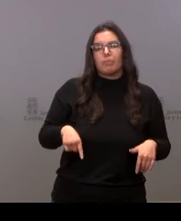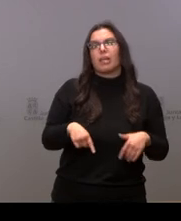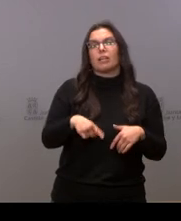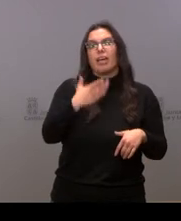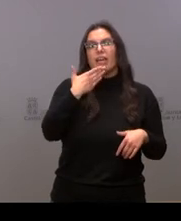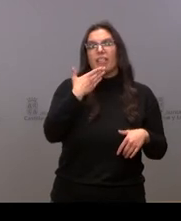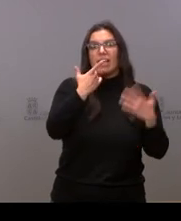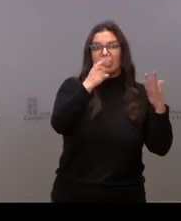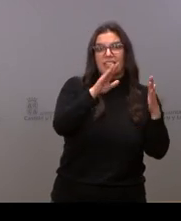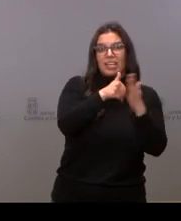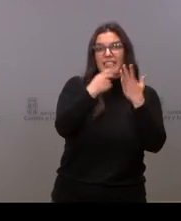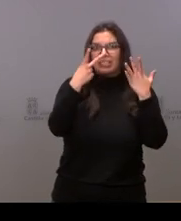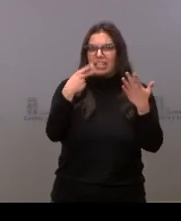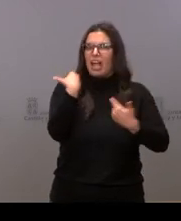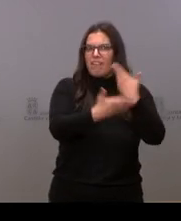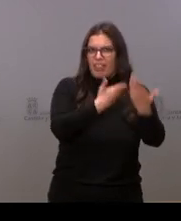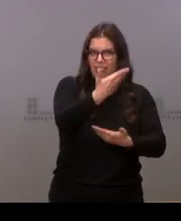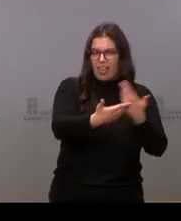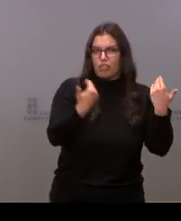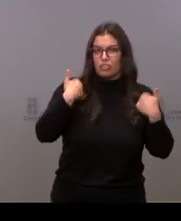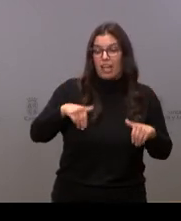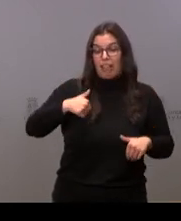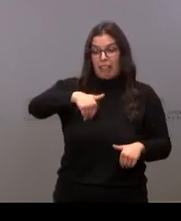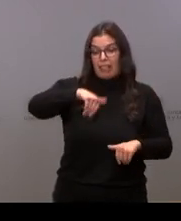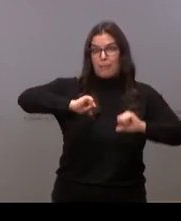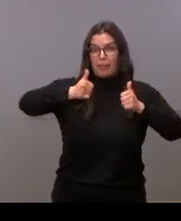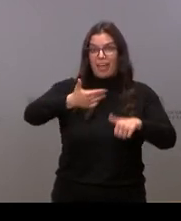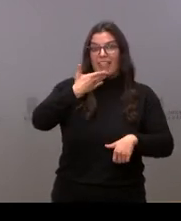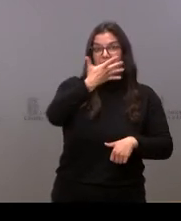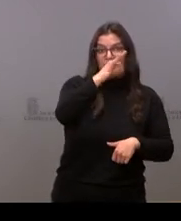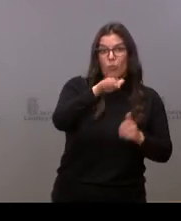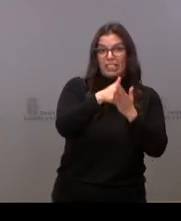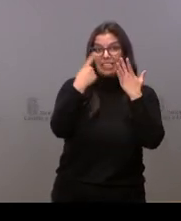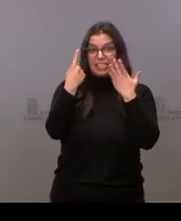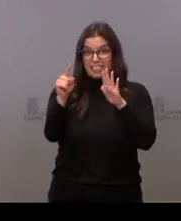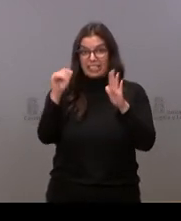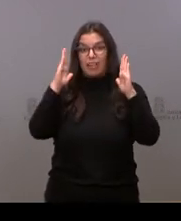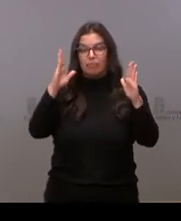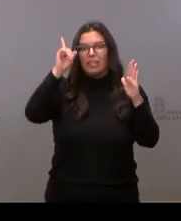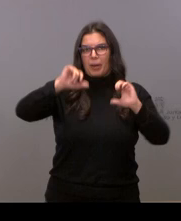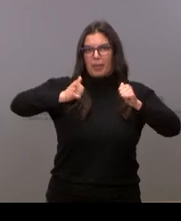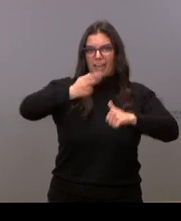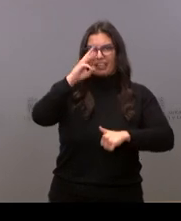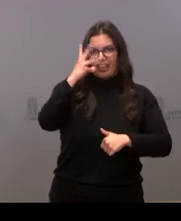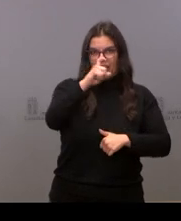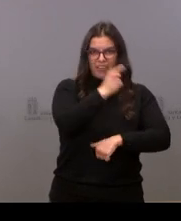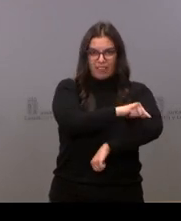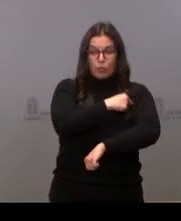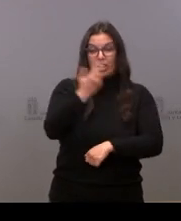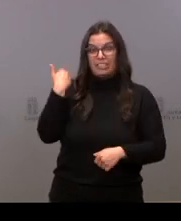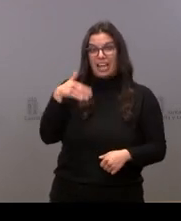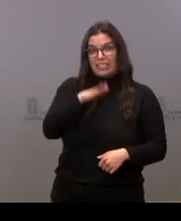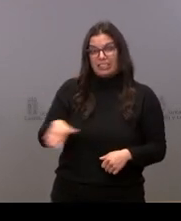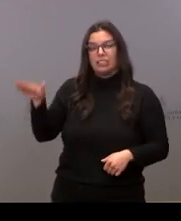60 y 70 años. Vamos a empezar a vacunar a la población entre 50 y 60. Estamos vacunando ya a los chavales